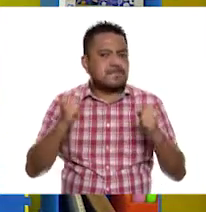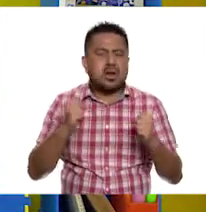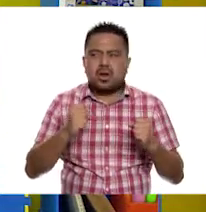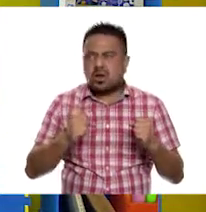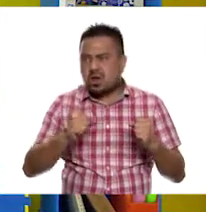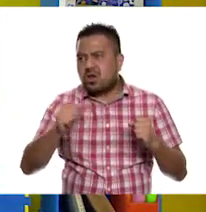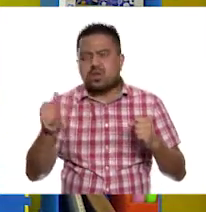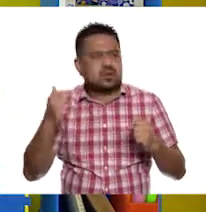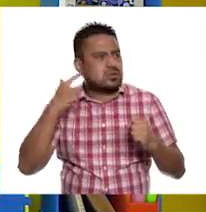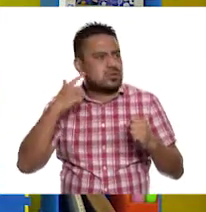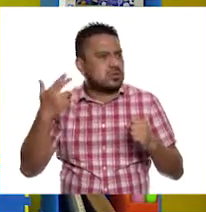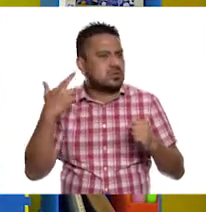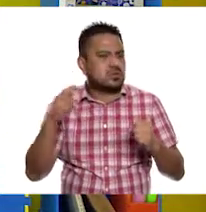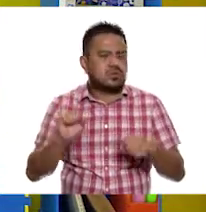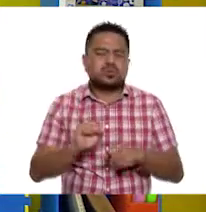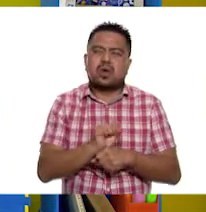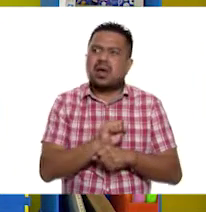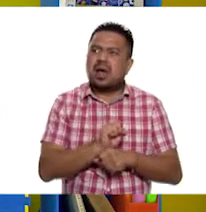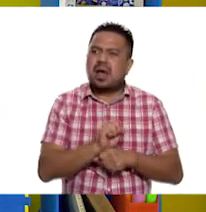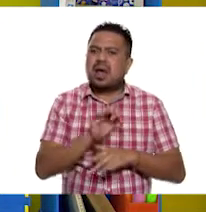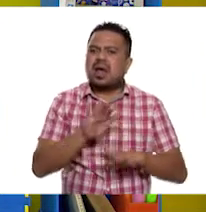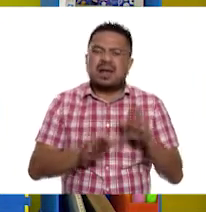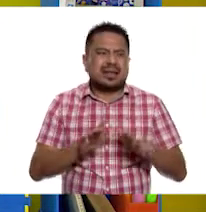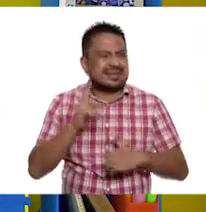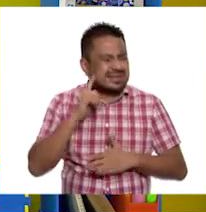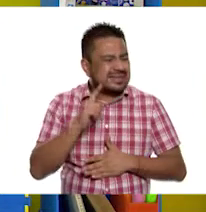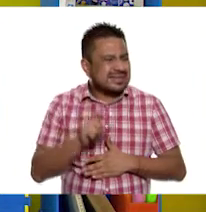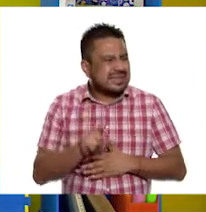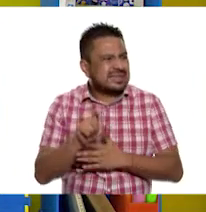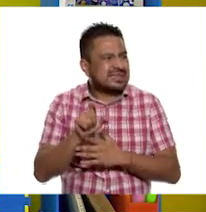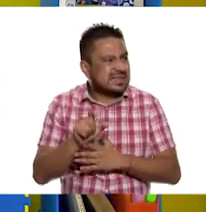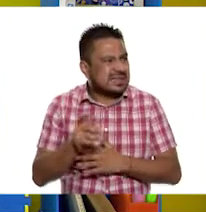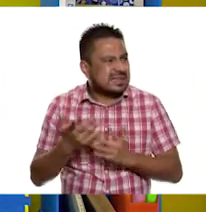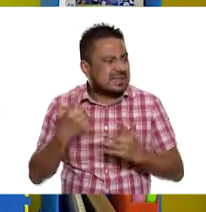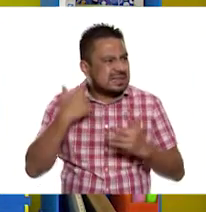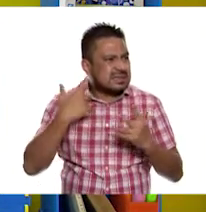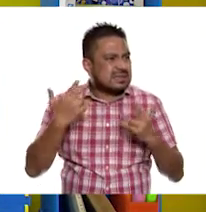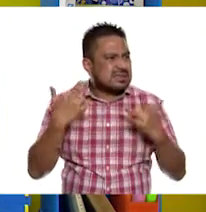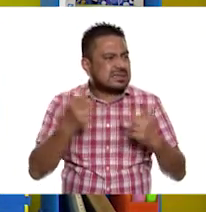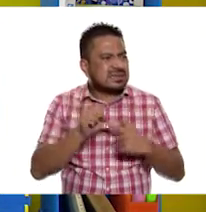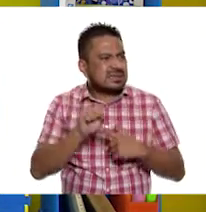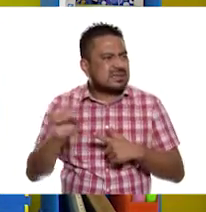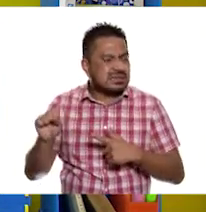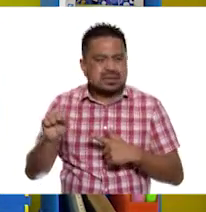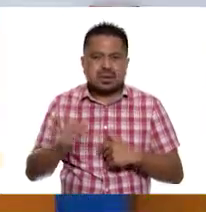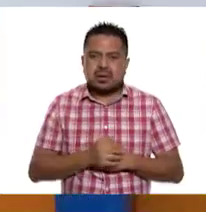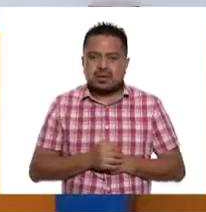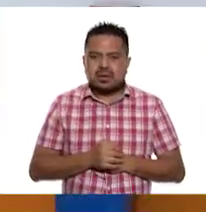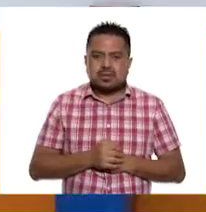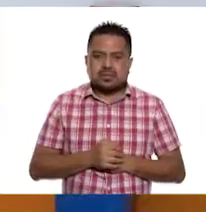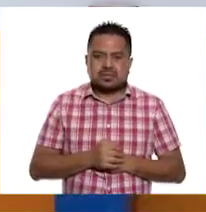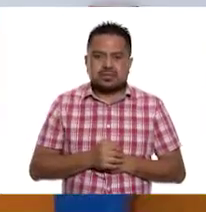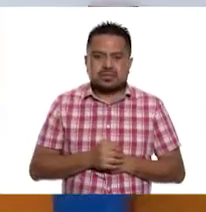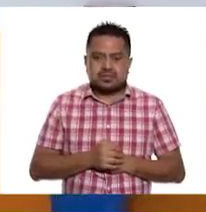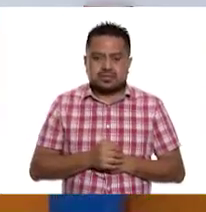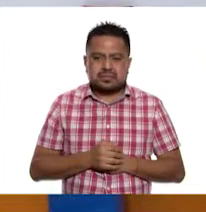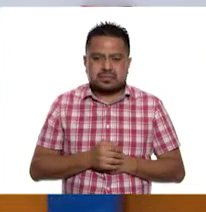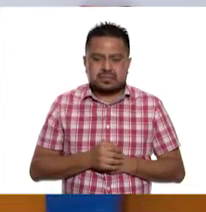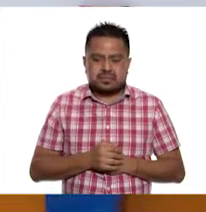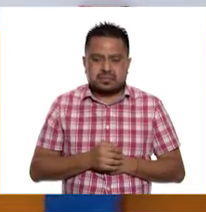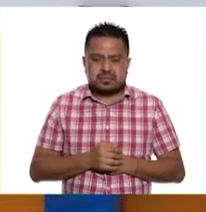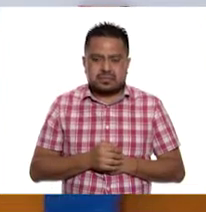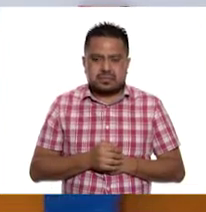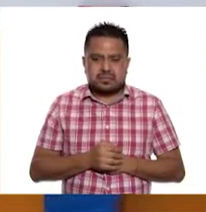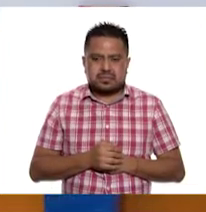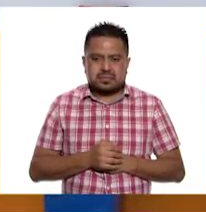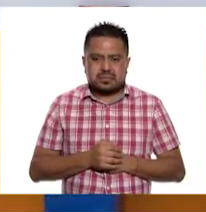suave. A veces suena C y a veces suena S. O S, con la E o